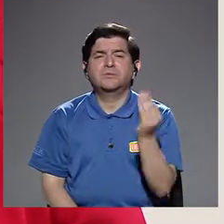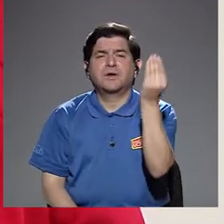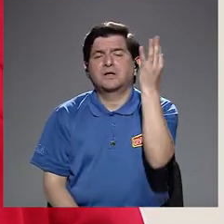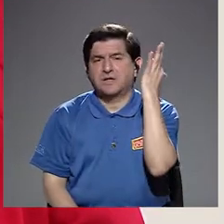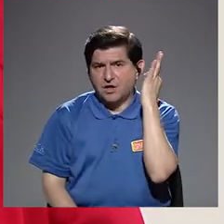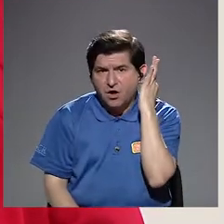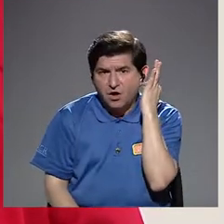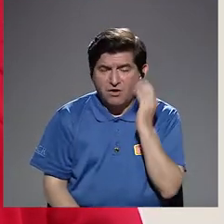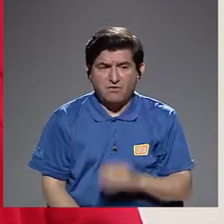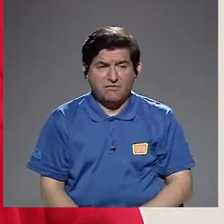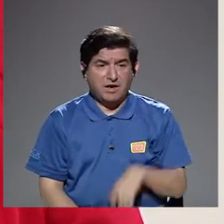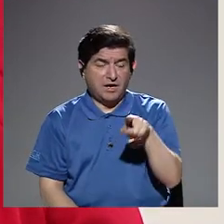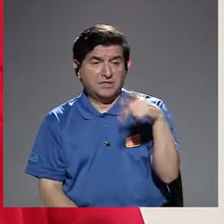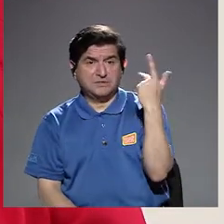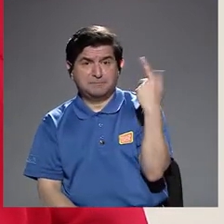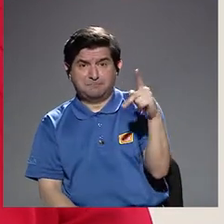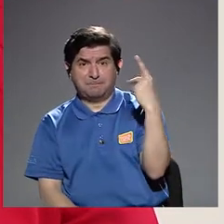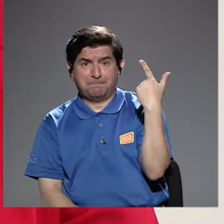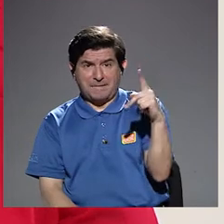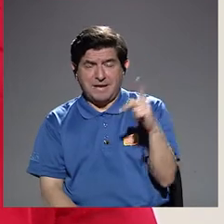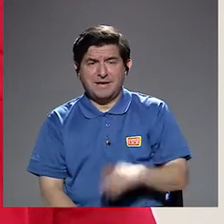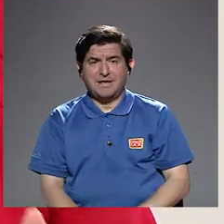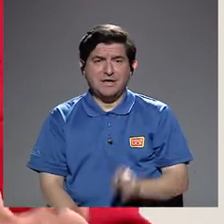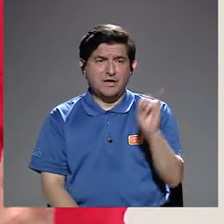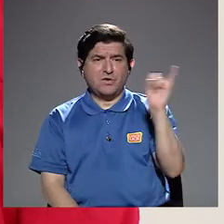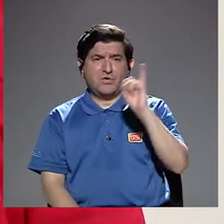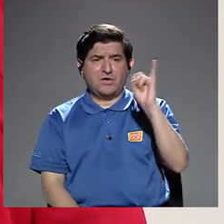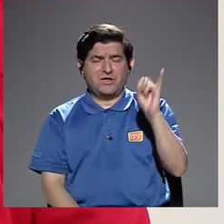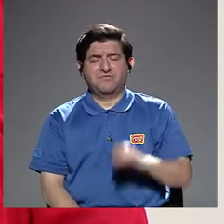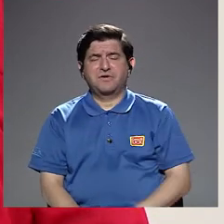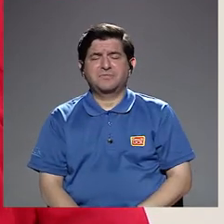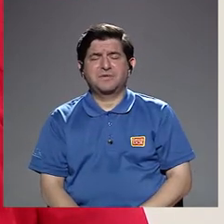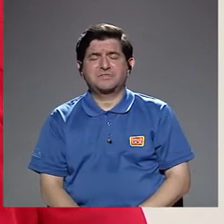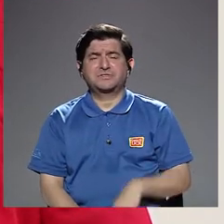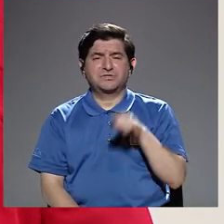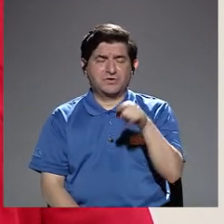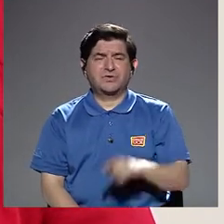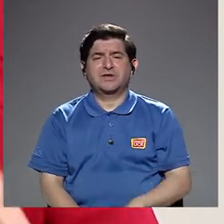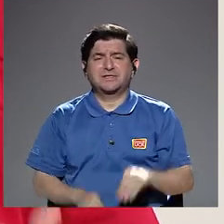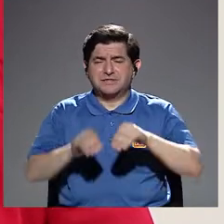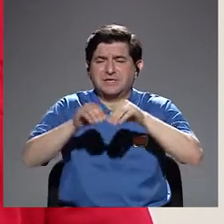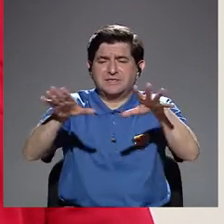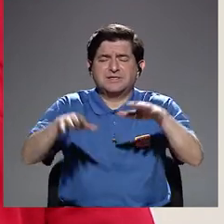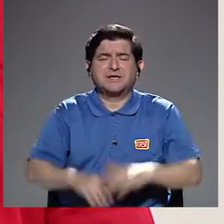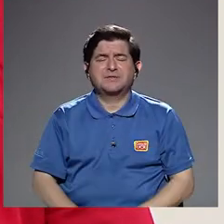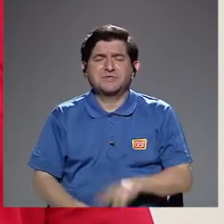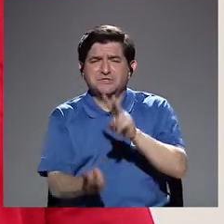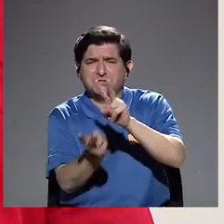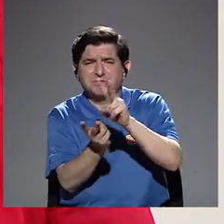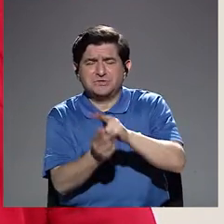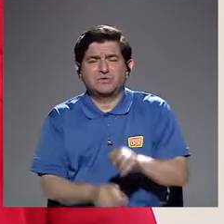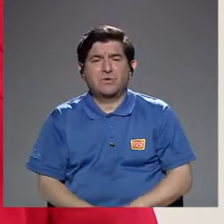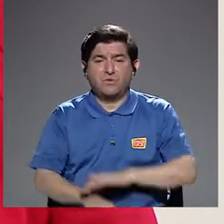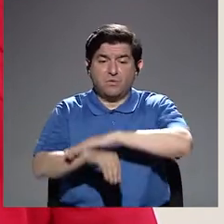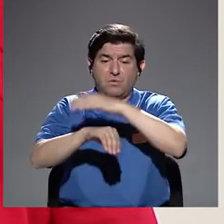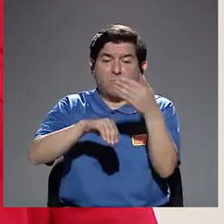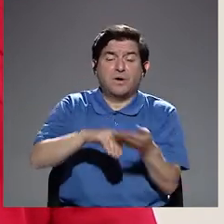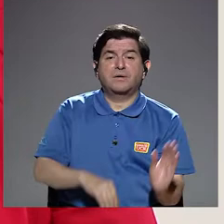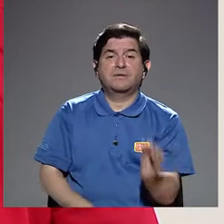se ven expuestas a infecciones de transmisión sexual, a embarazo adolescente.